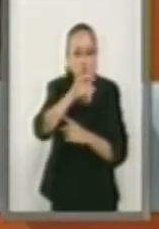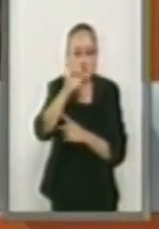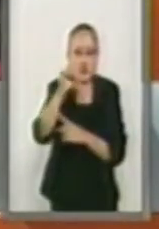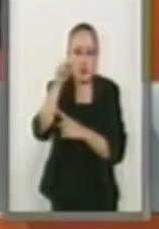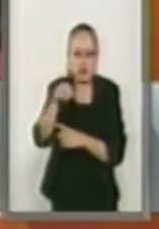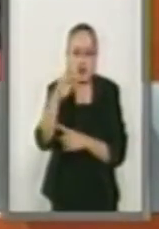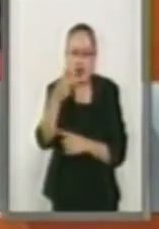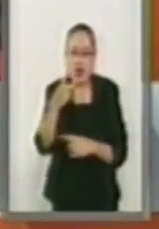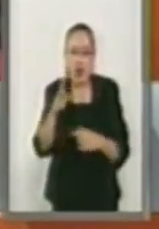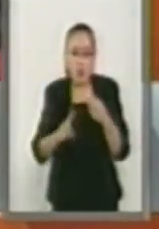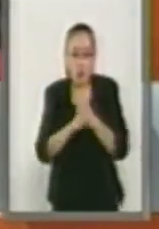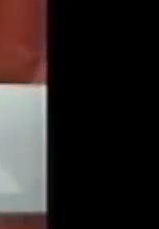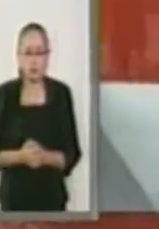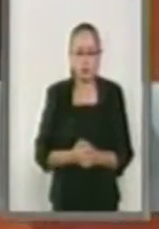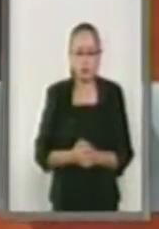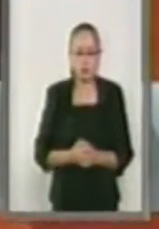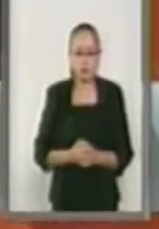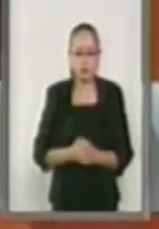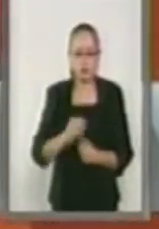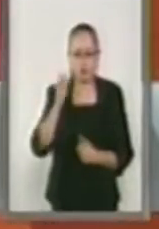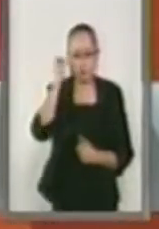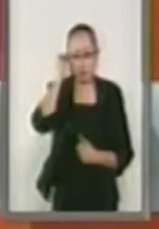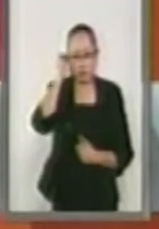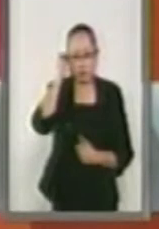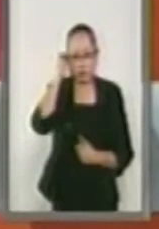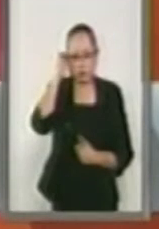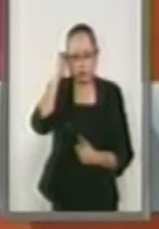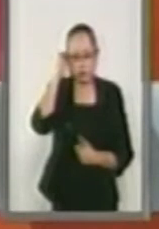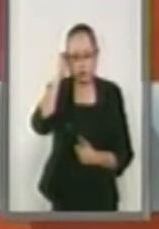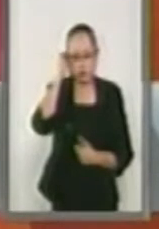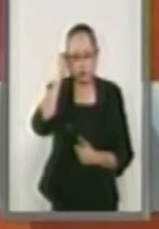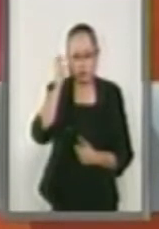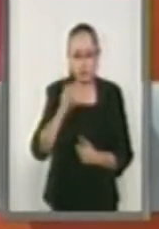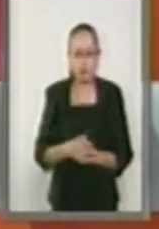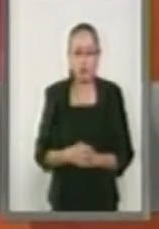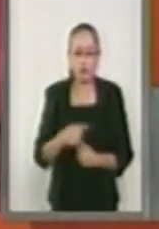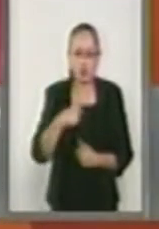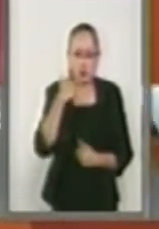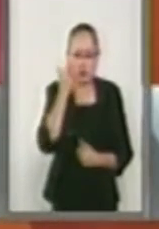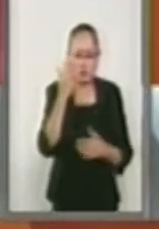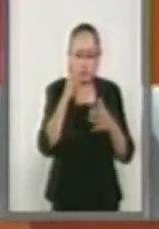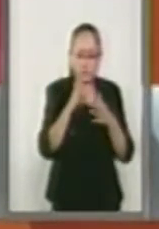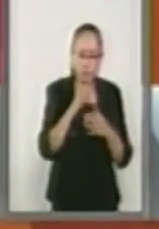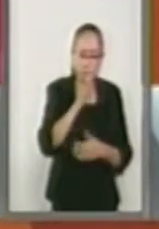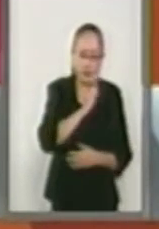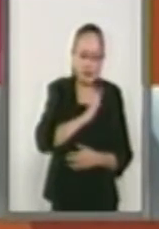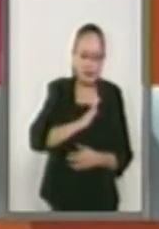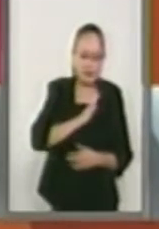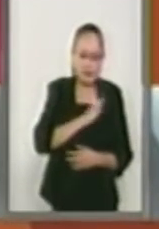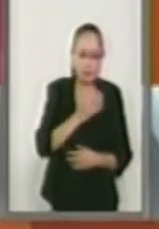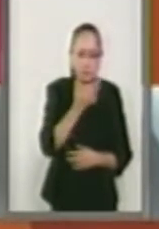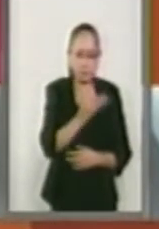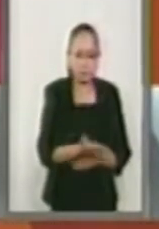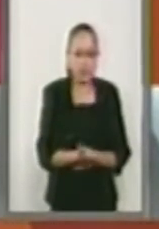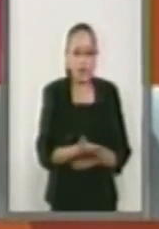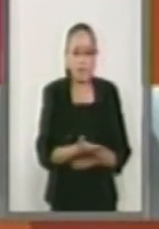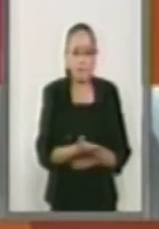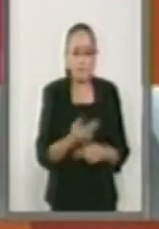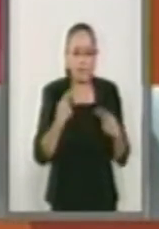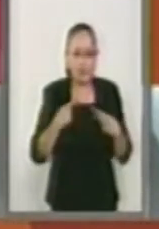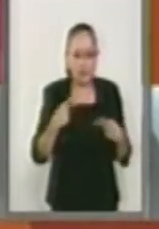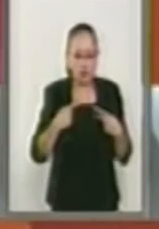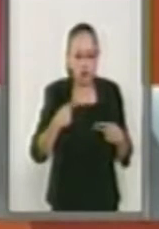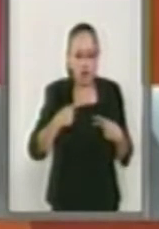en una verdadera crisis. Yo quiero felicitar a este personaje que se llama Castillejos.